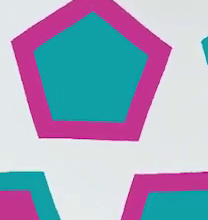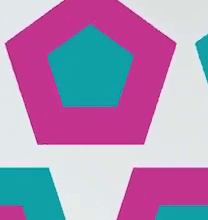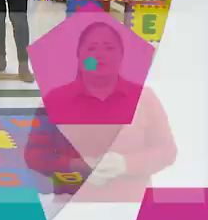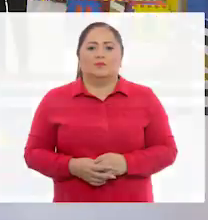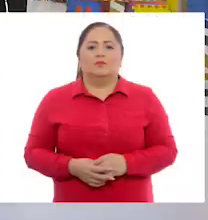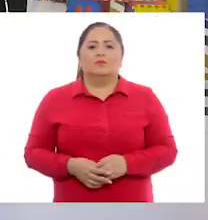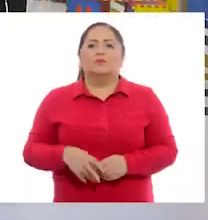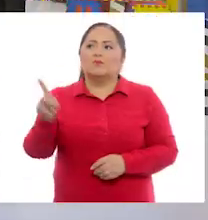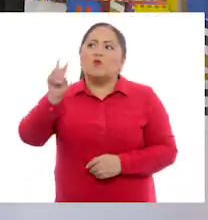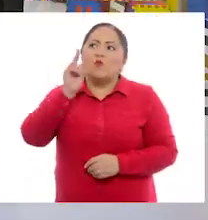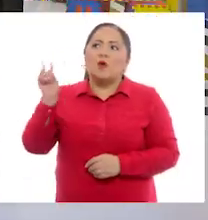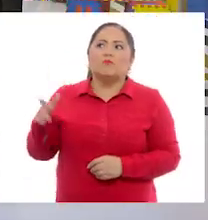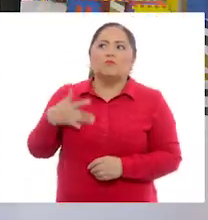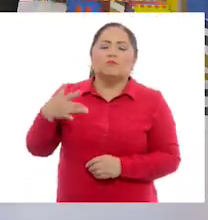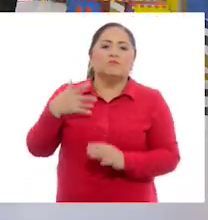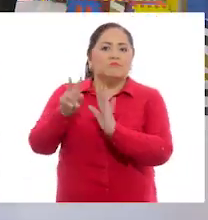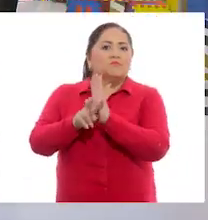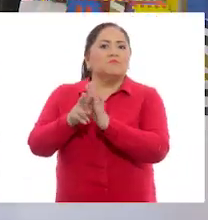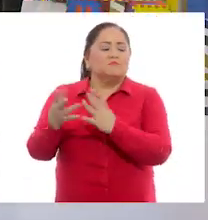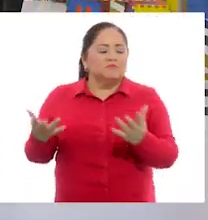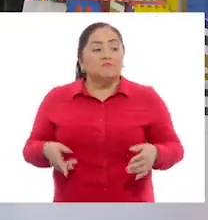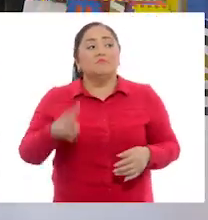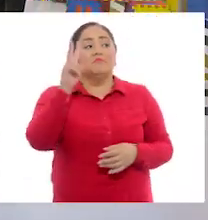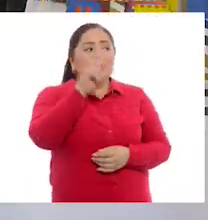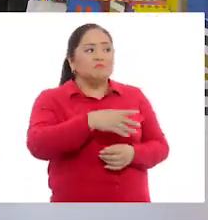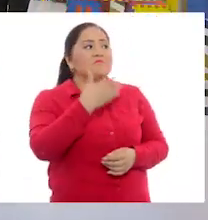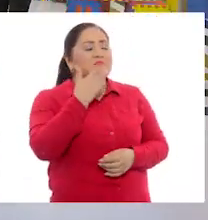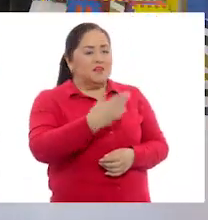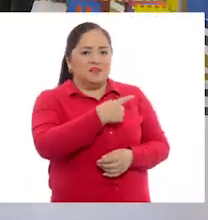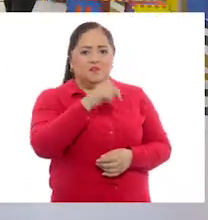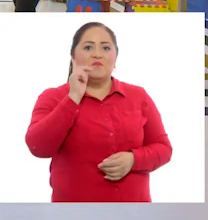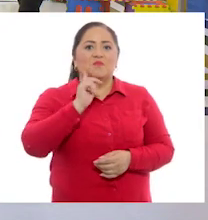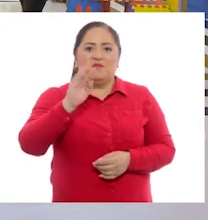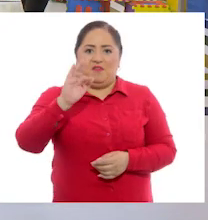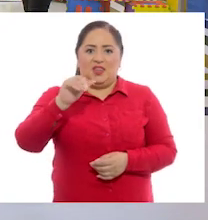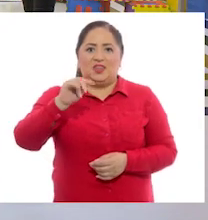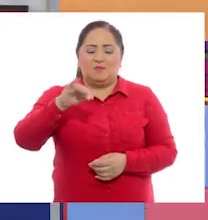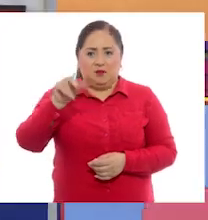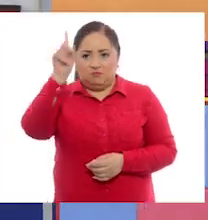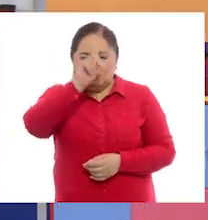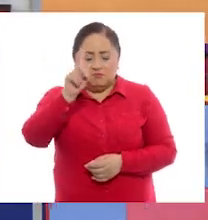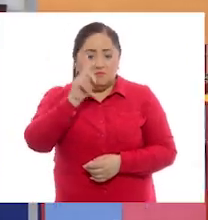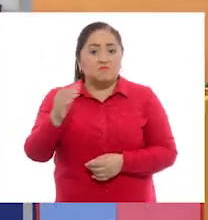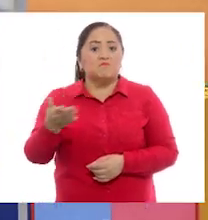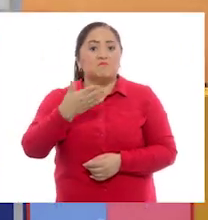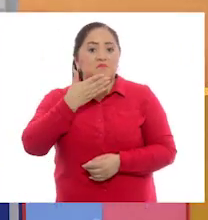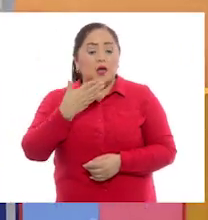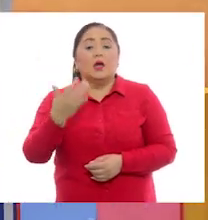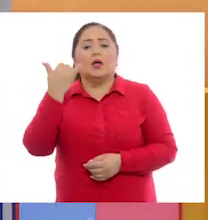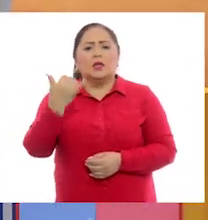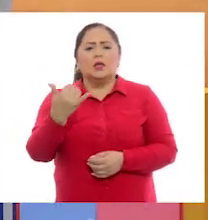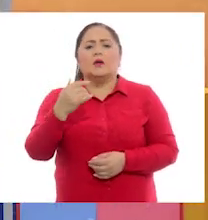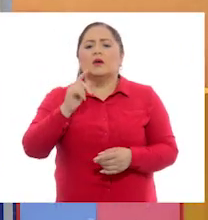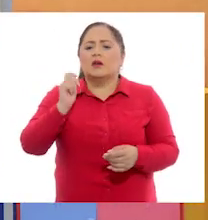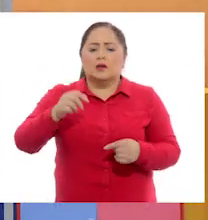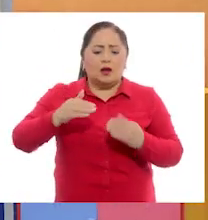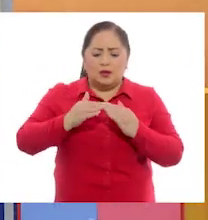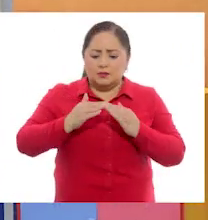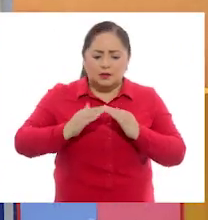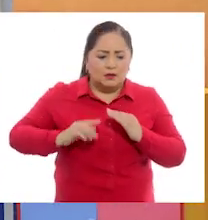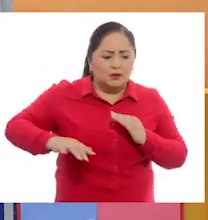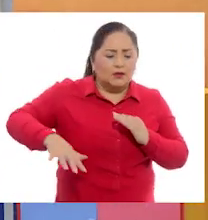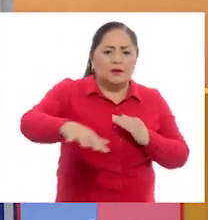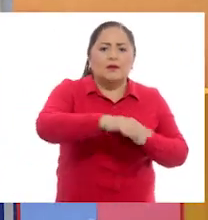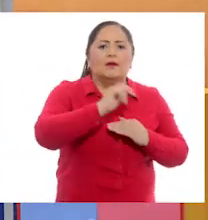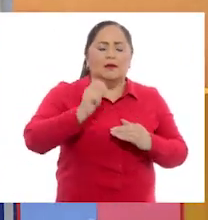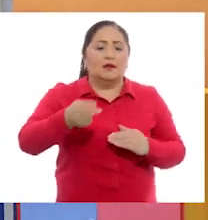¿Qué te pareció este video, Pilar? Muy bien, Fátima. Muy buena recomendación la que nos dio. Y hablar también de qué es lo que rodea su